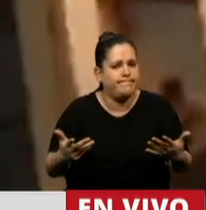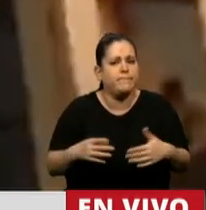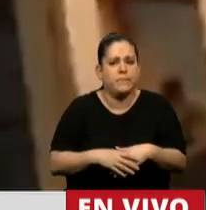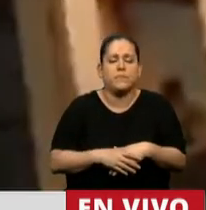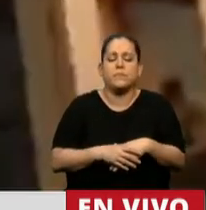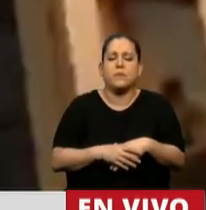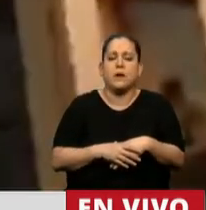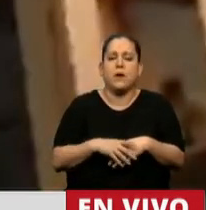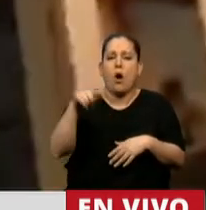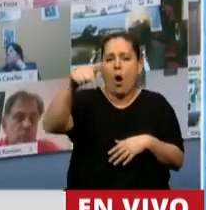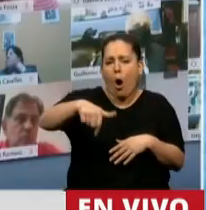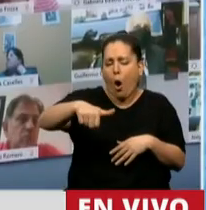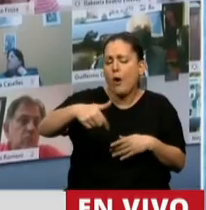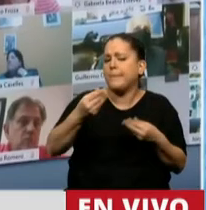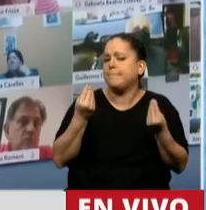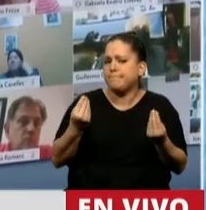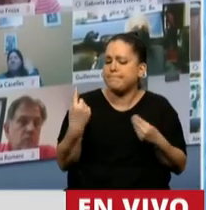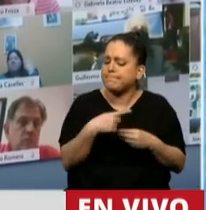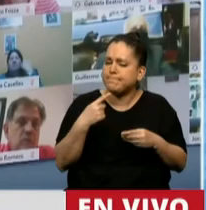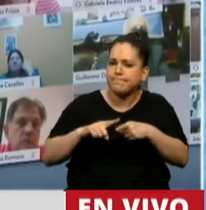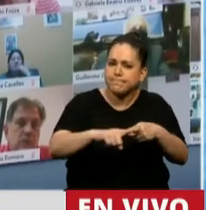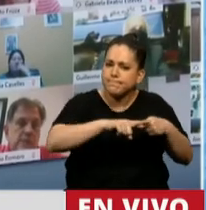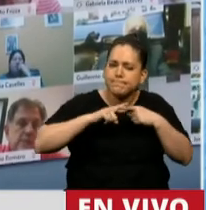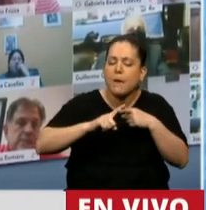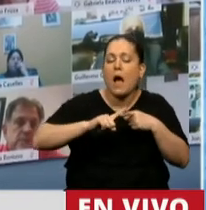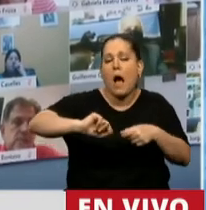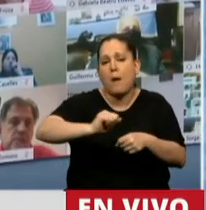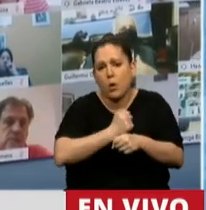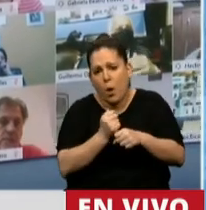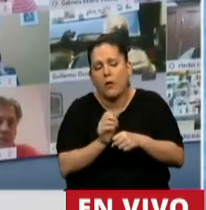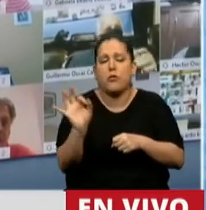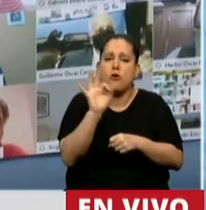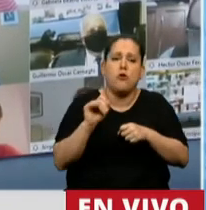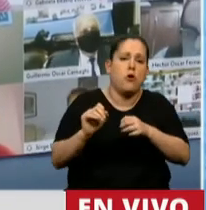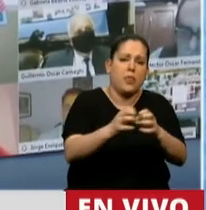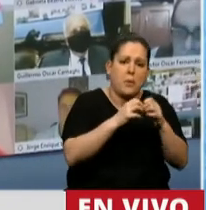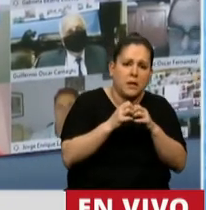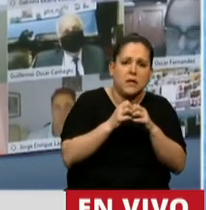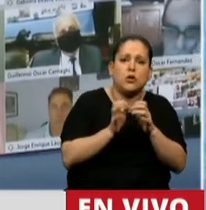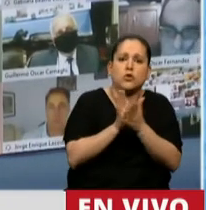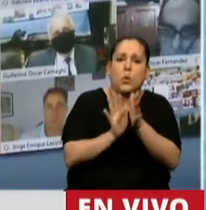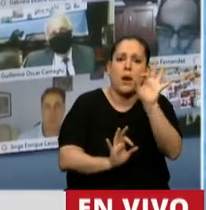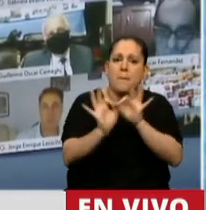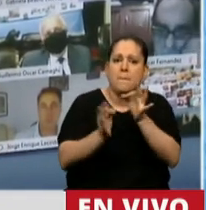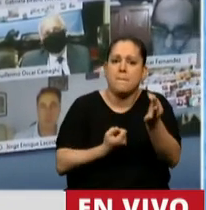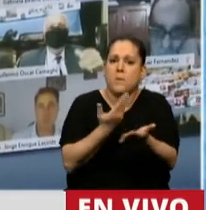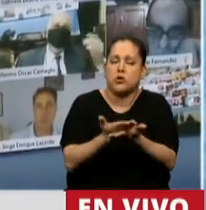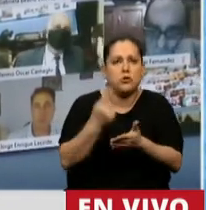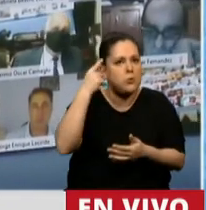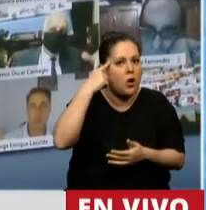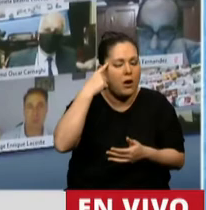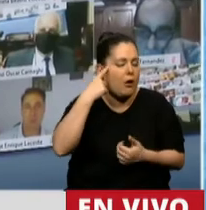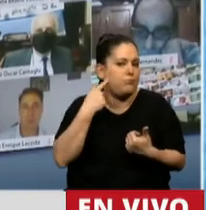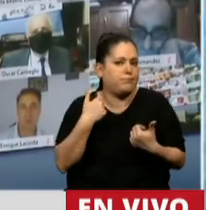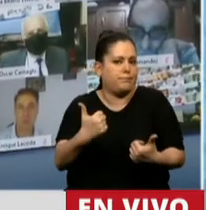presidente, hoy acá estamos tratando, aprobando o debatiendo un proyecto que creo que es superador,